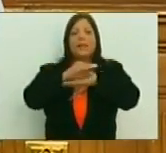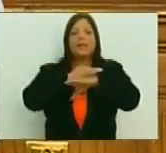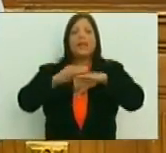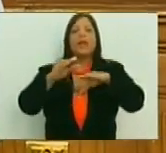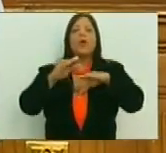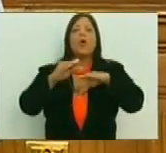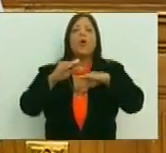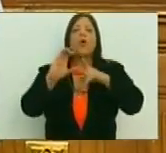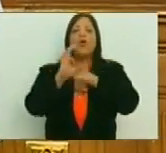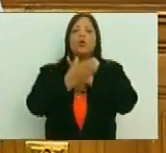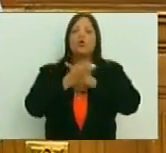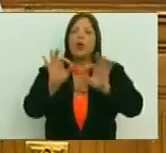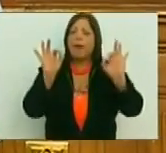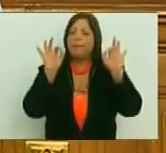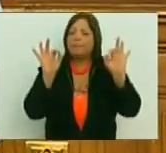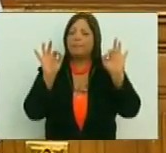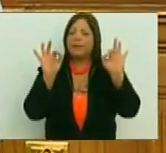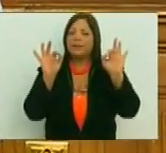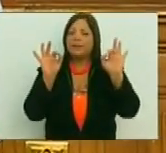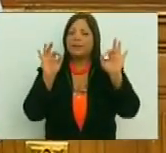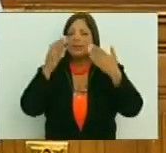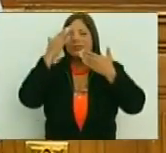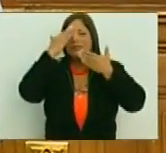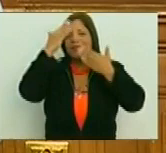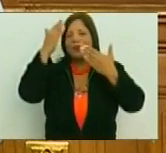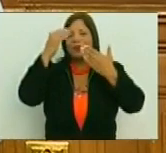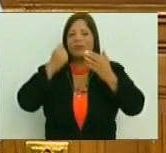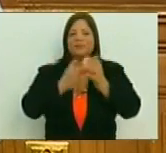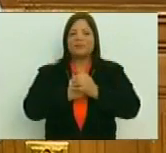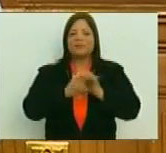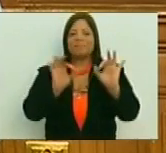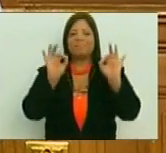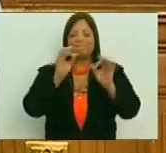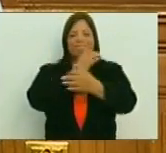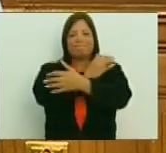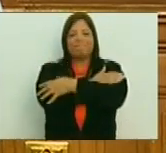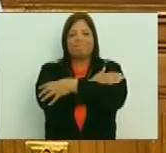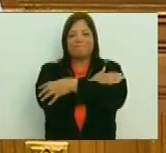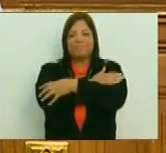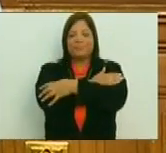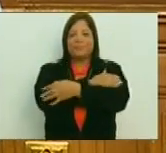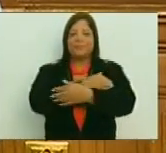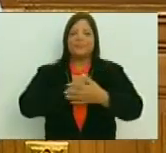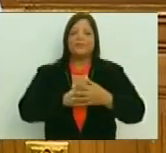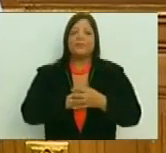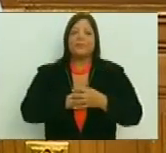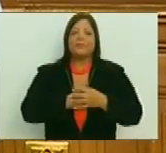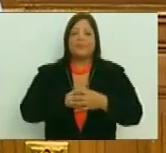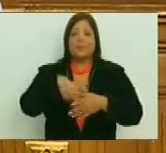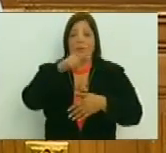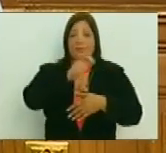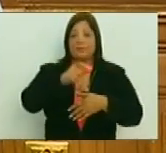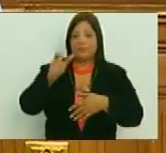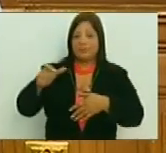Cultura y particularmente saludo con especial afecto a quienes aquí